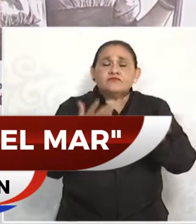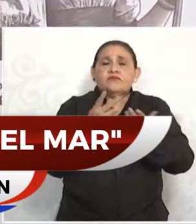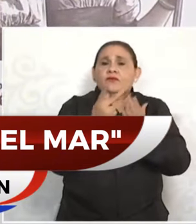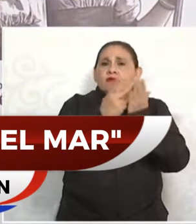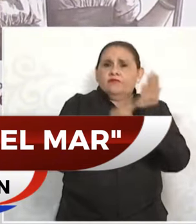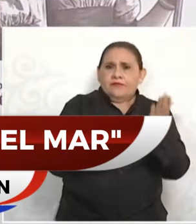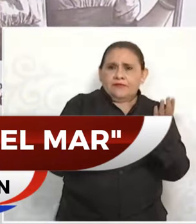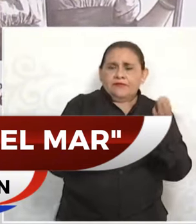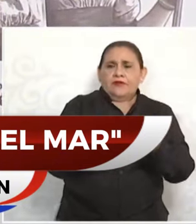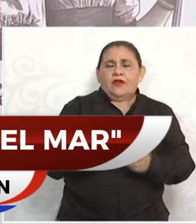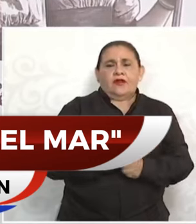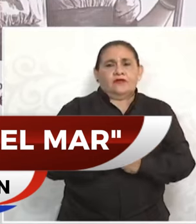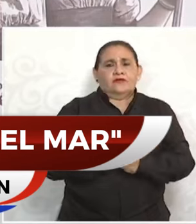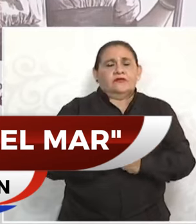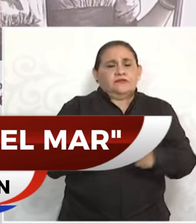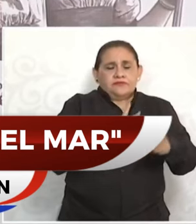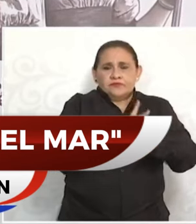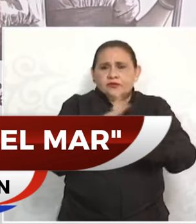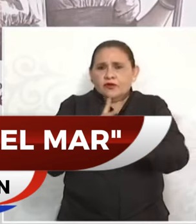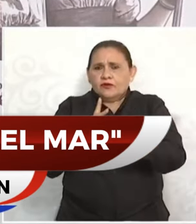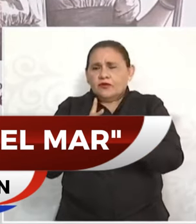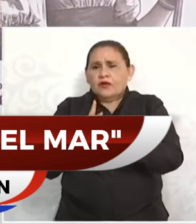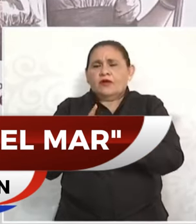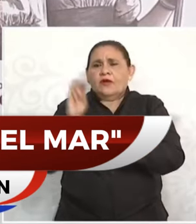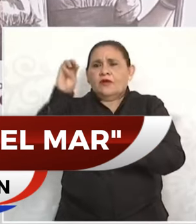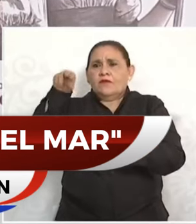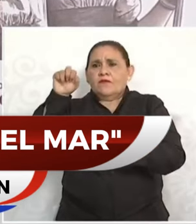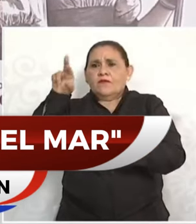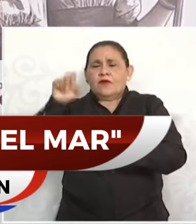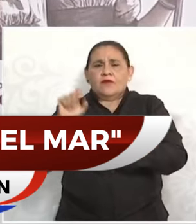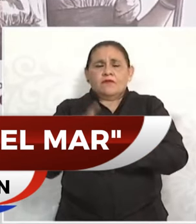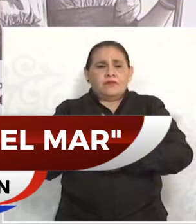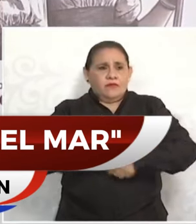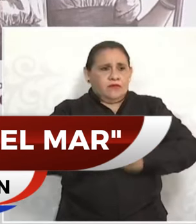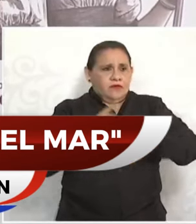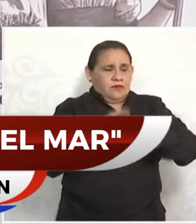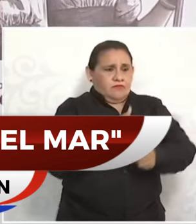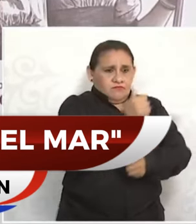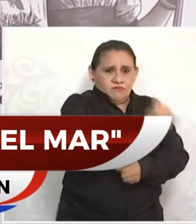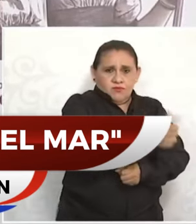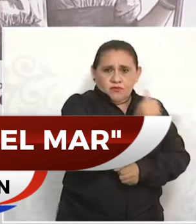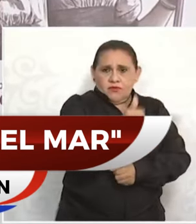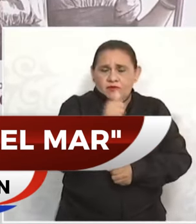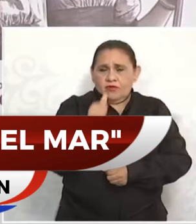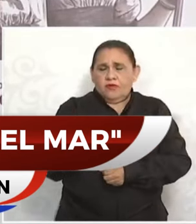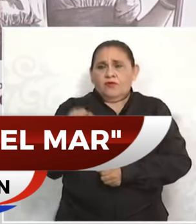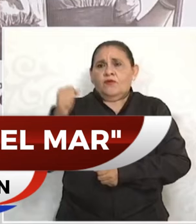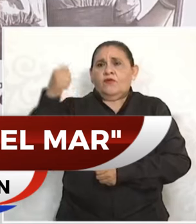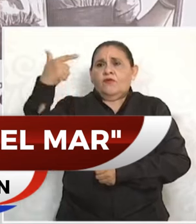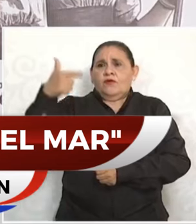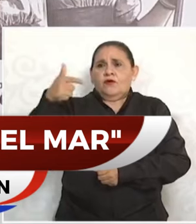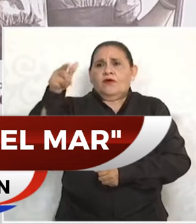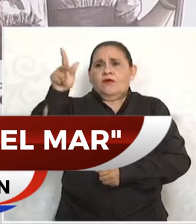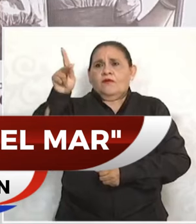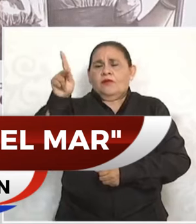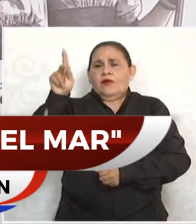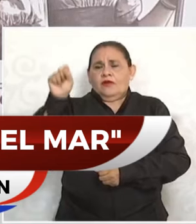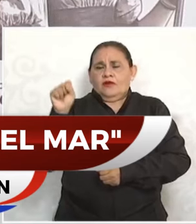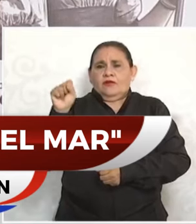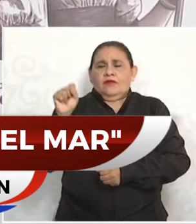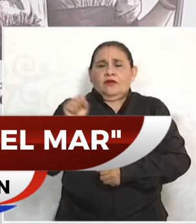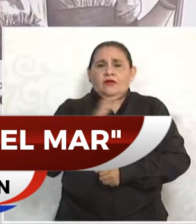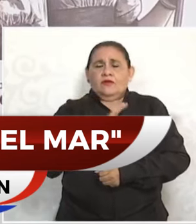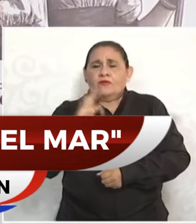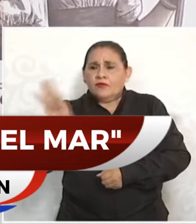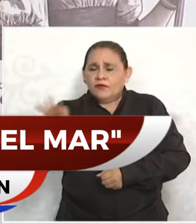se llama Seguridad en el Mar, para entregar a cada embarcación un GPS para que puedan ser ubicados,